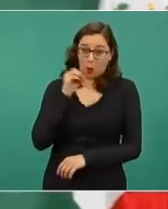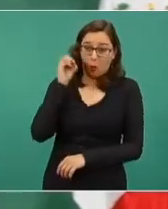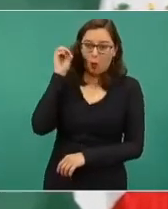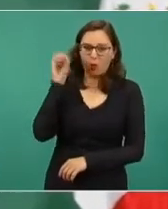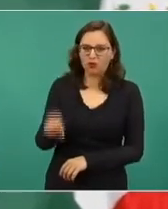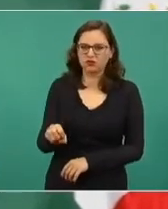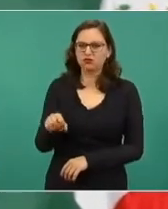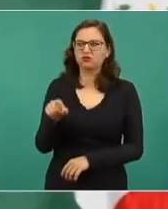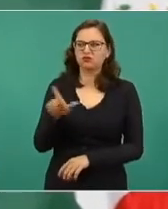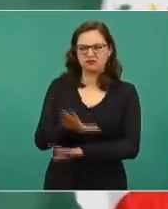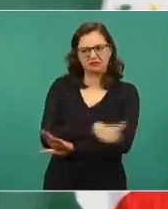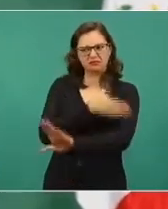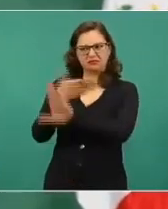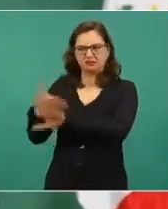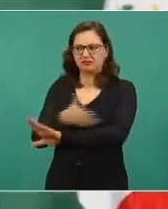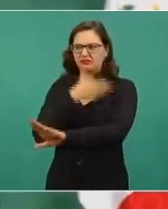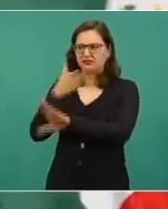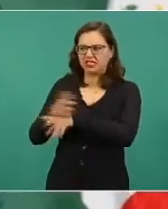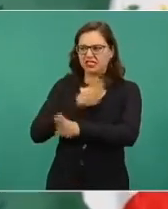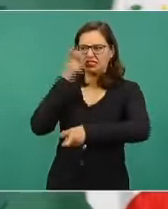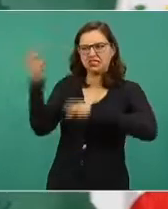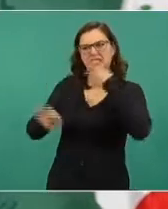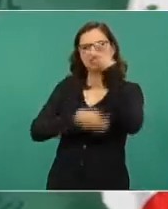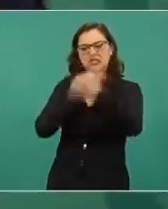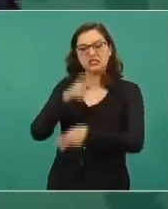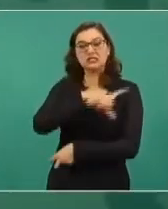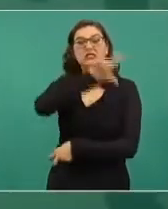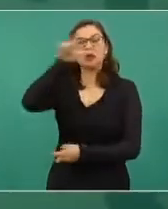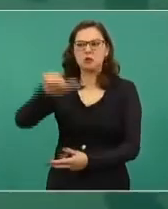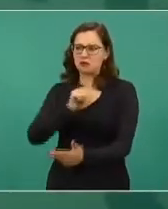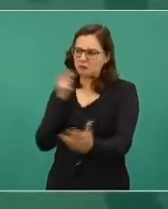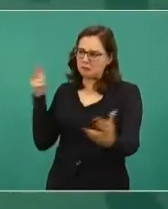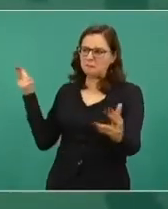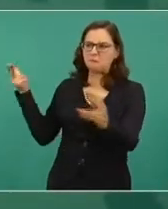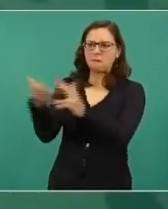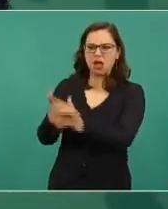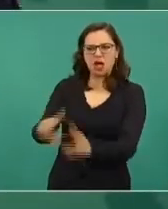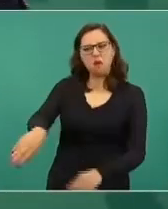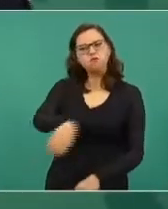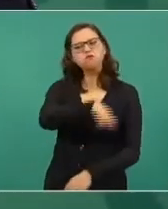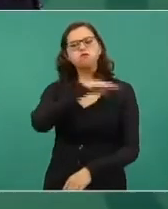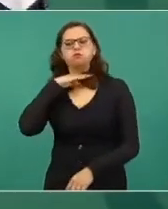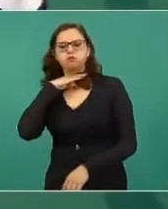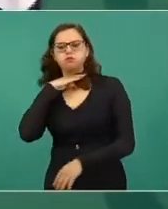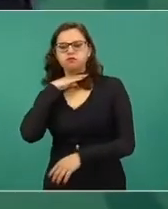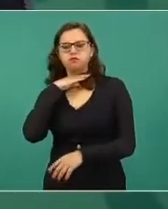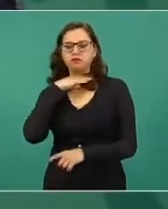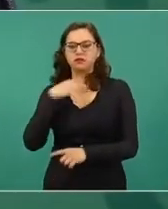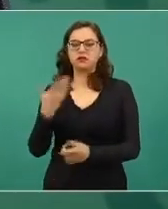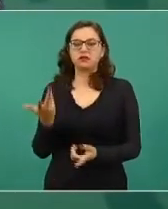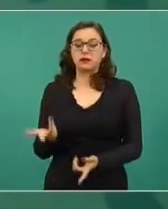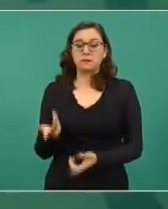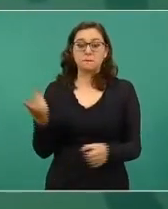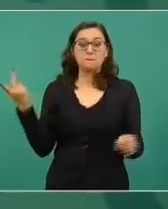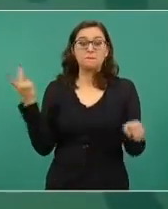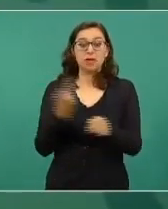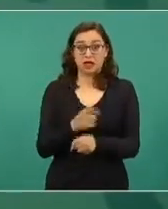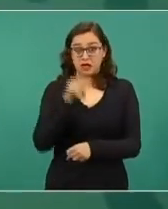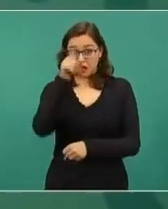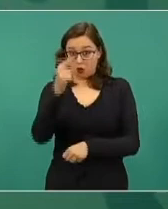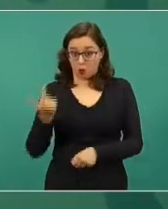y exhibieron la cabeza en la plaza principal de Guanajuato